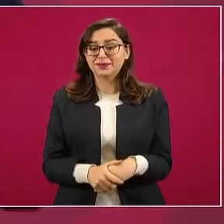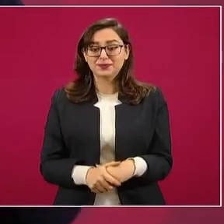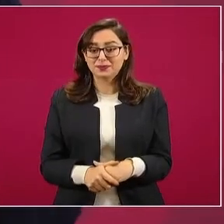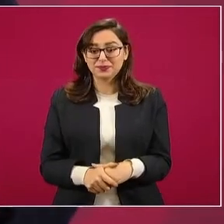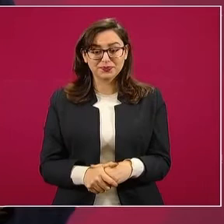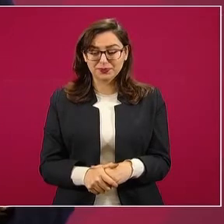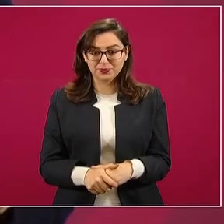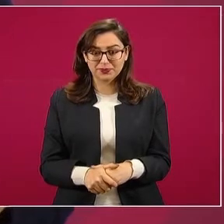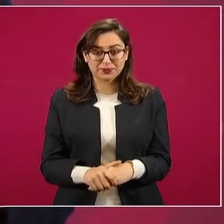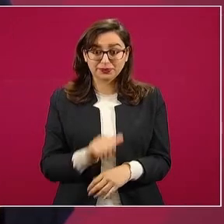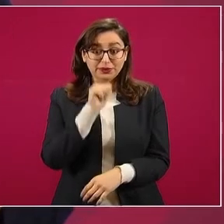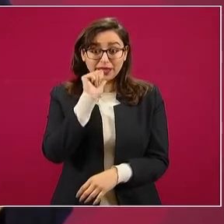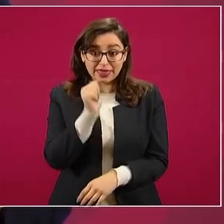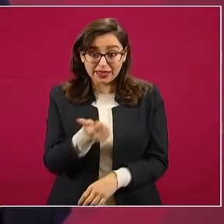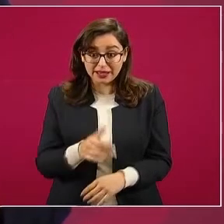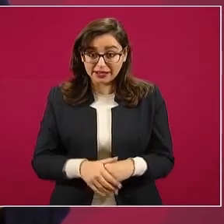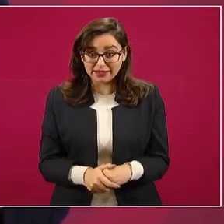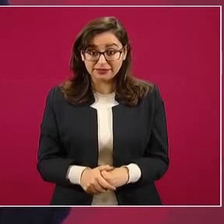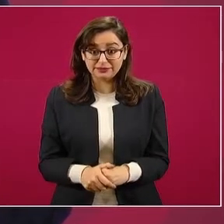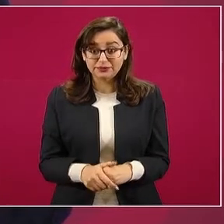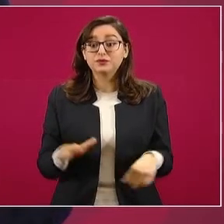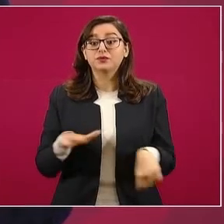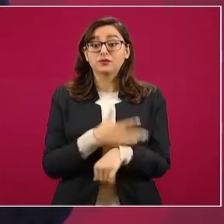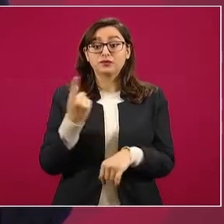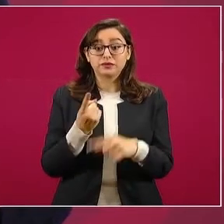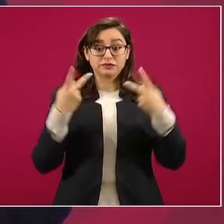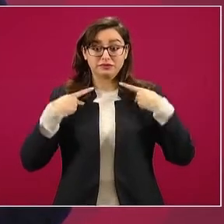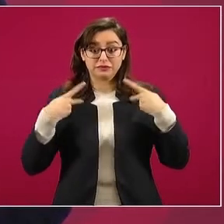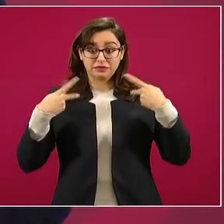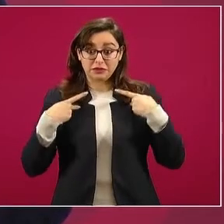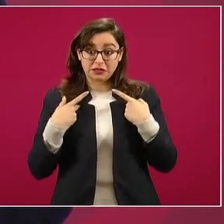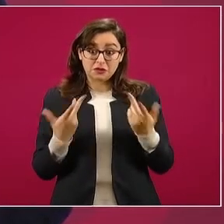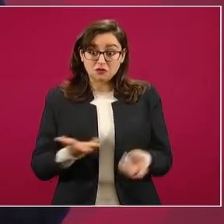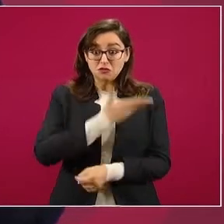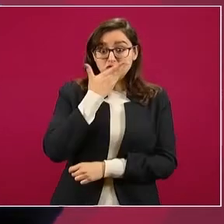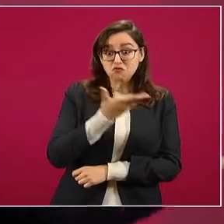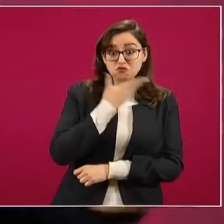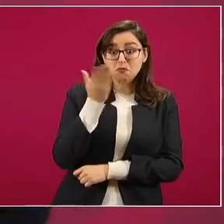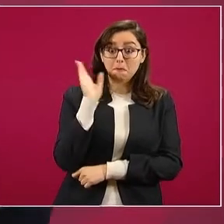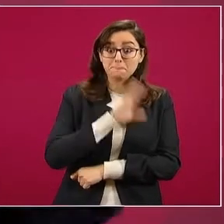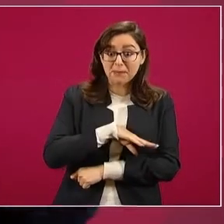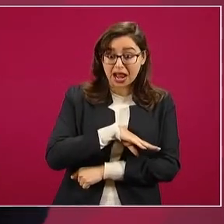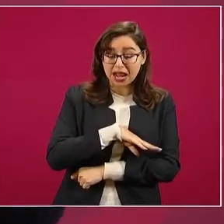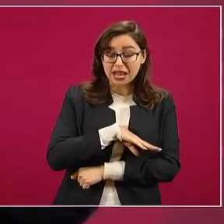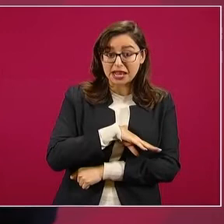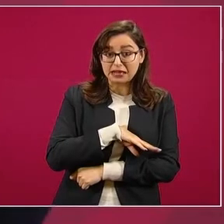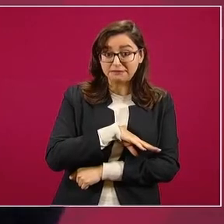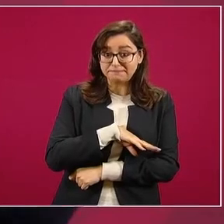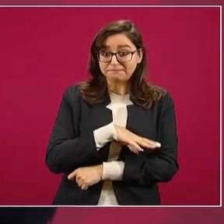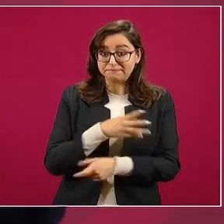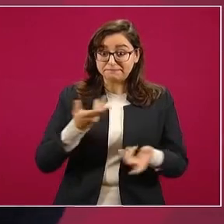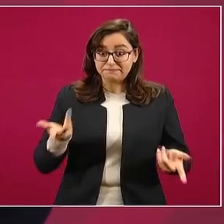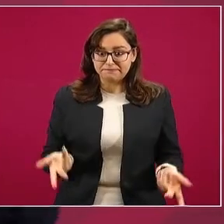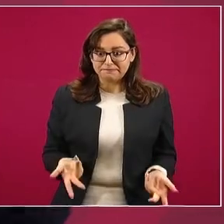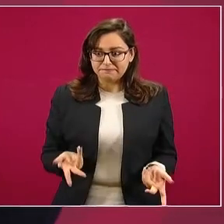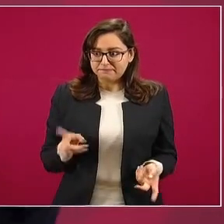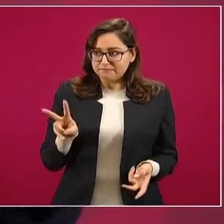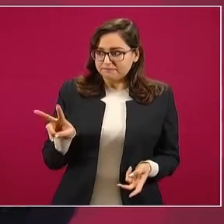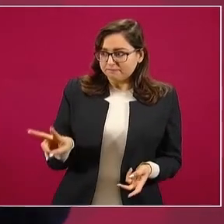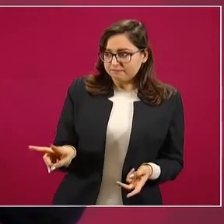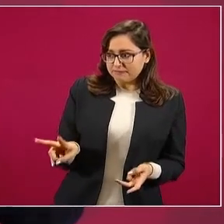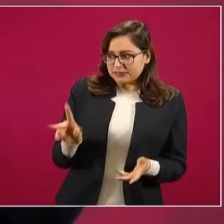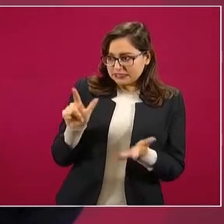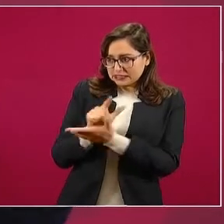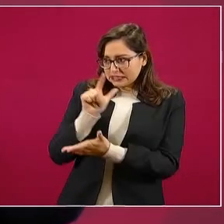acostumbró a malas prácticas no les gusta ningún